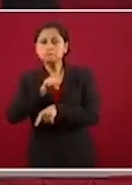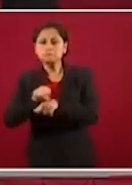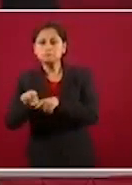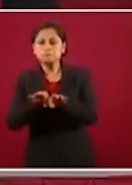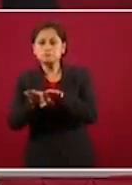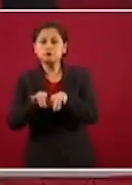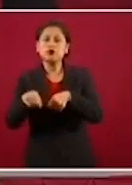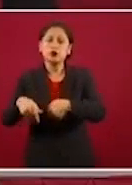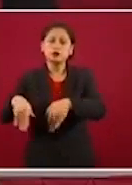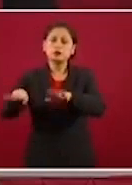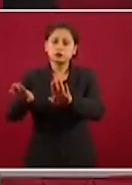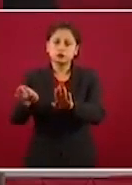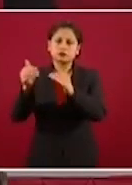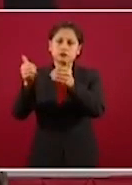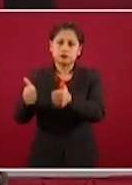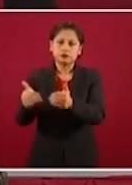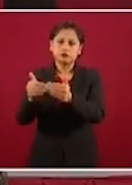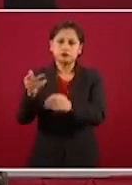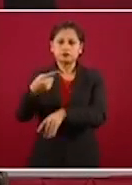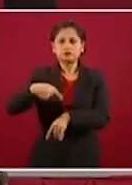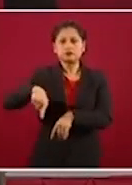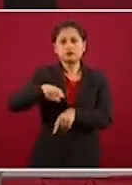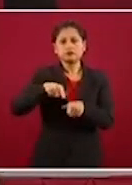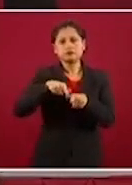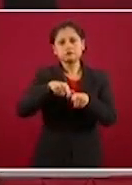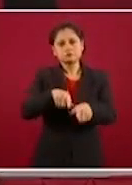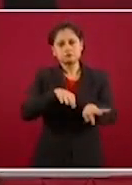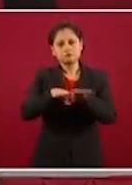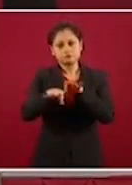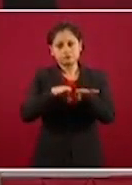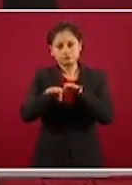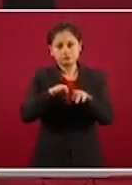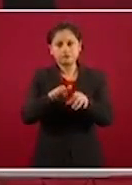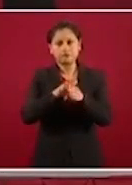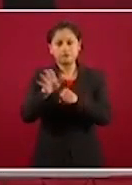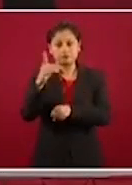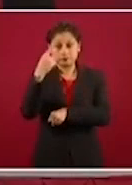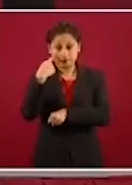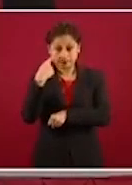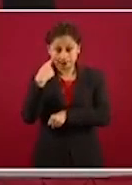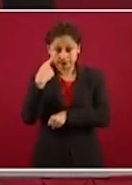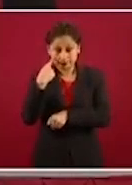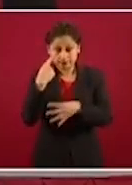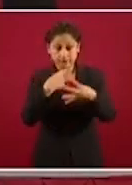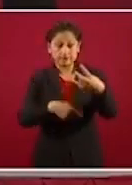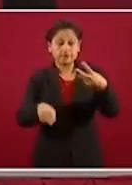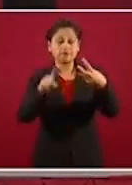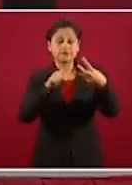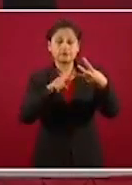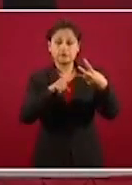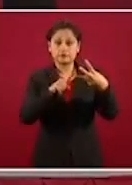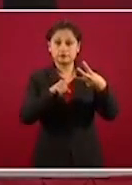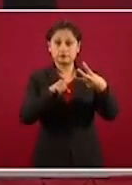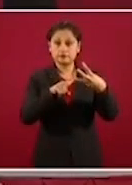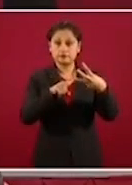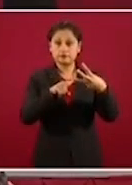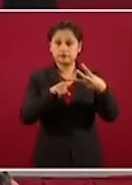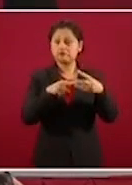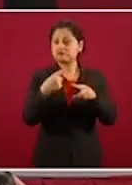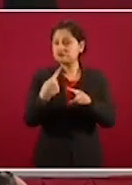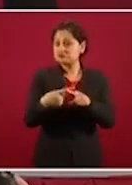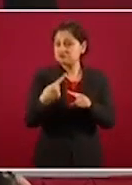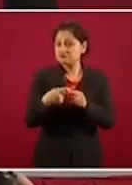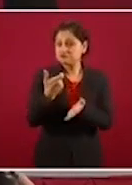los sectores esenciales para el funcionamiento fundamental de la economía. Vamos a comentarlos, es una lista larga. El sector financiero,